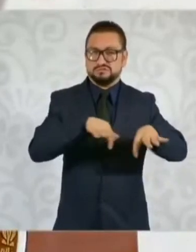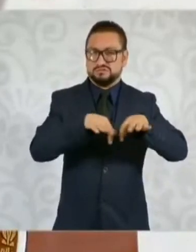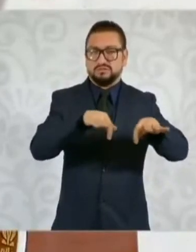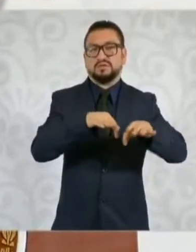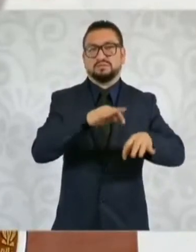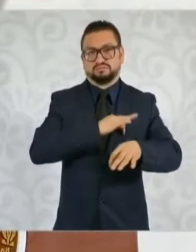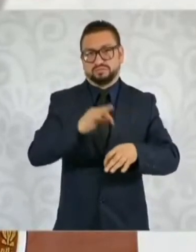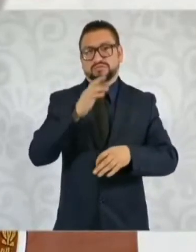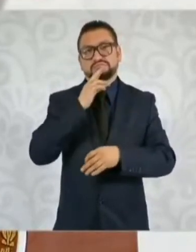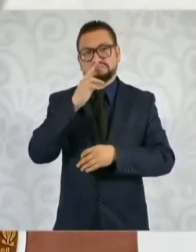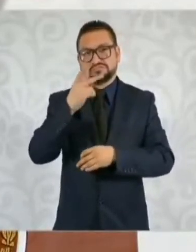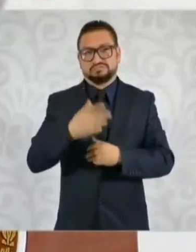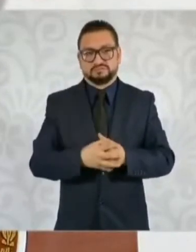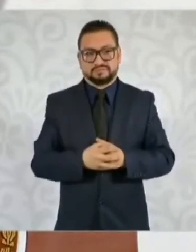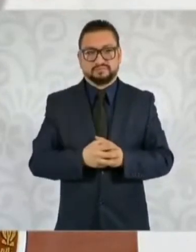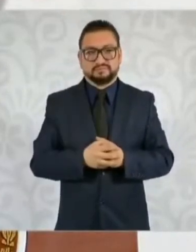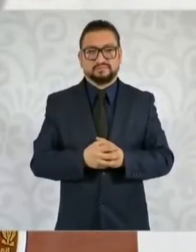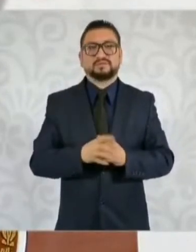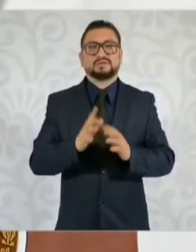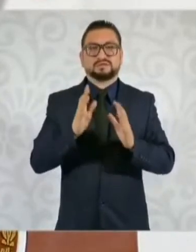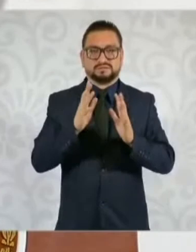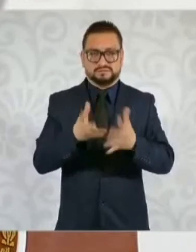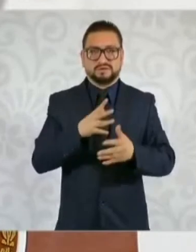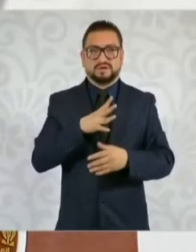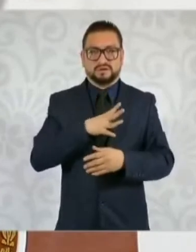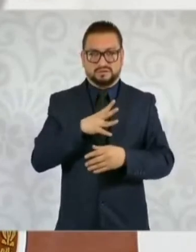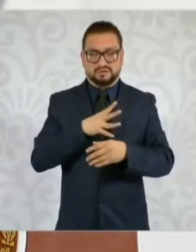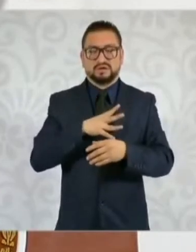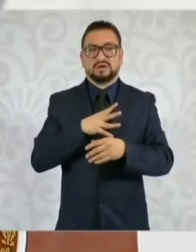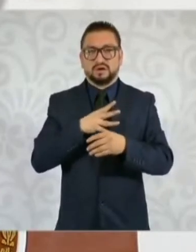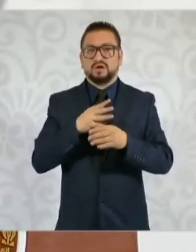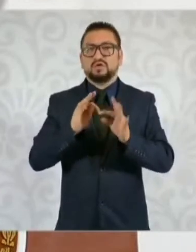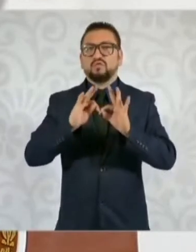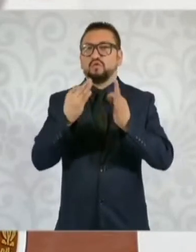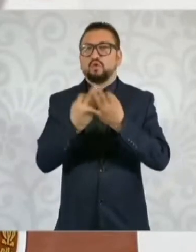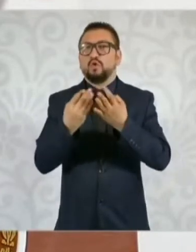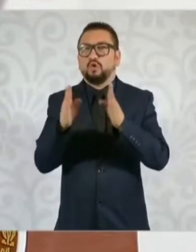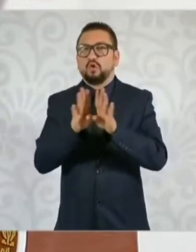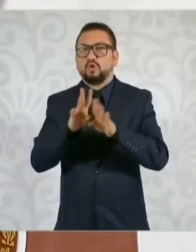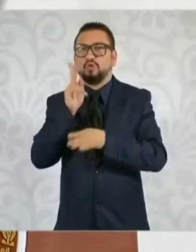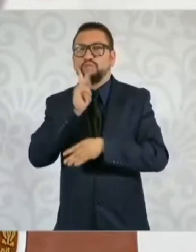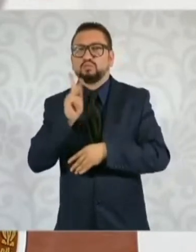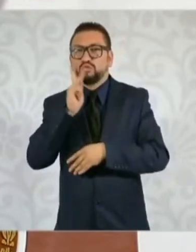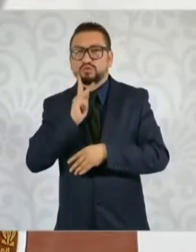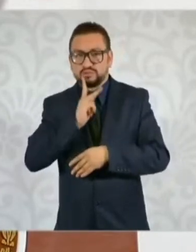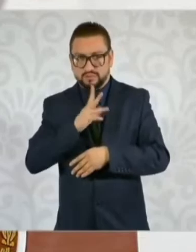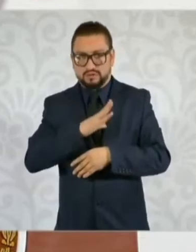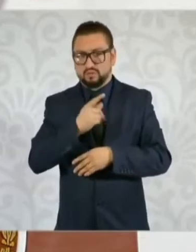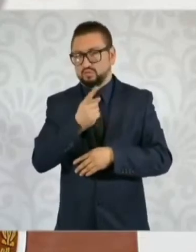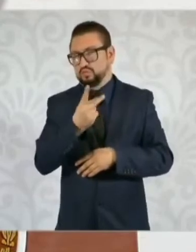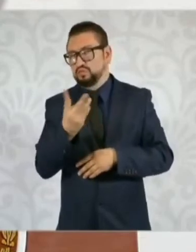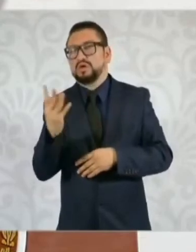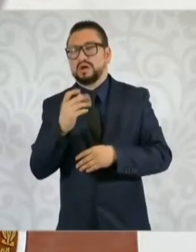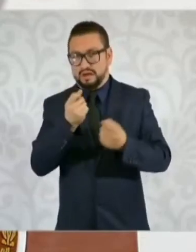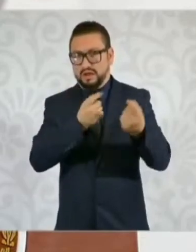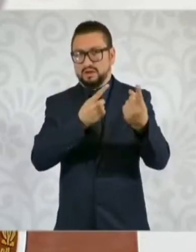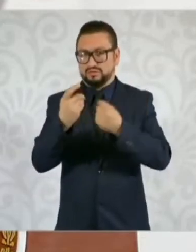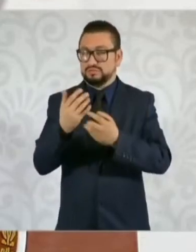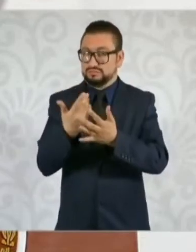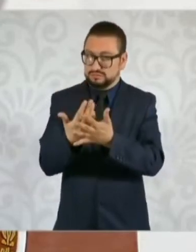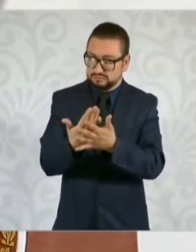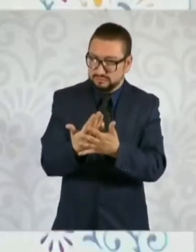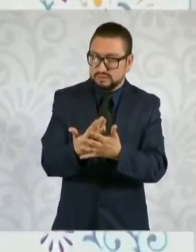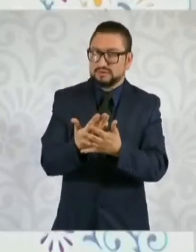posibilidades. Ya hay un prototipo o hay varios prototipos y si nos aguantan un poco pues